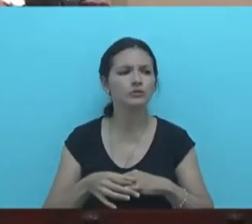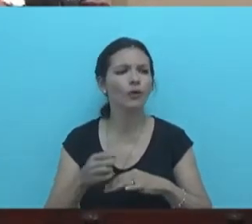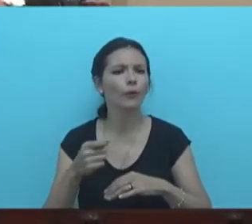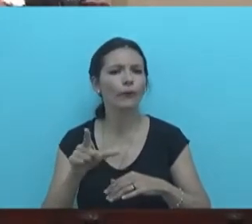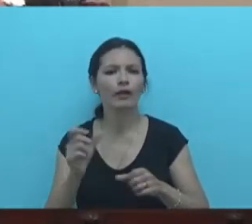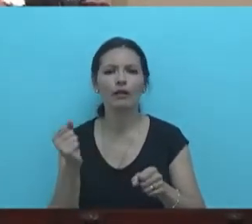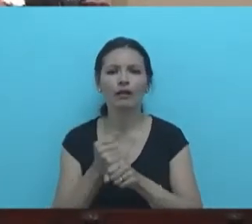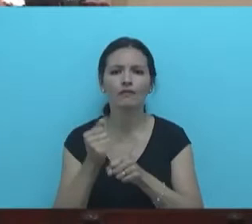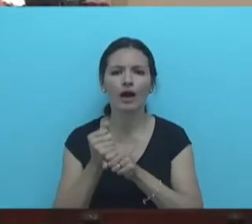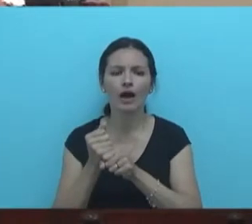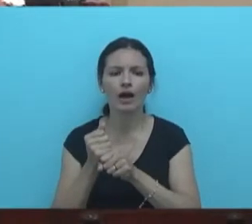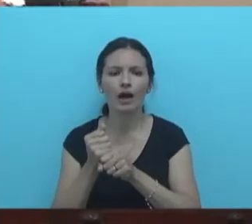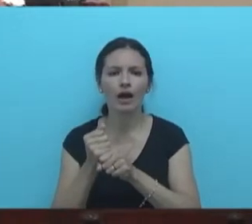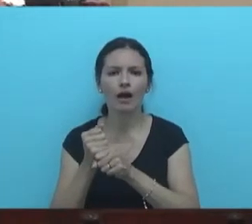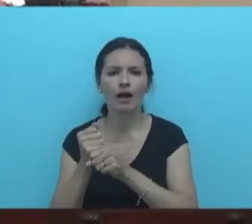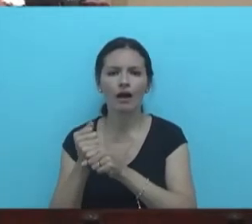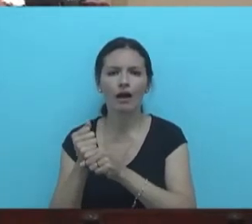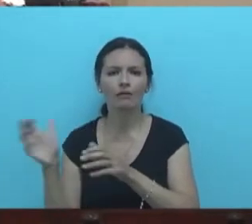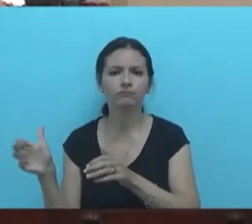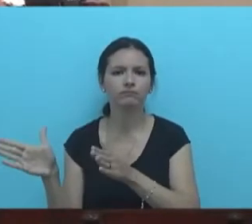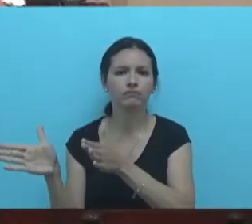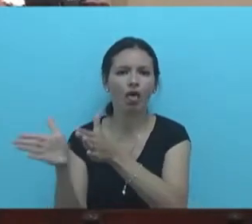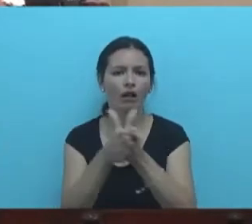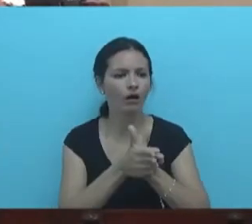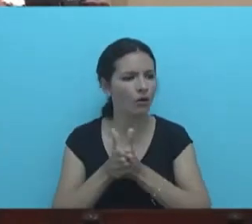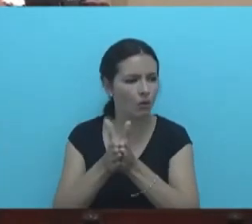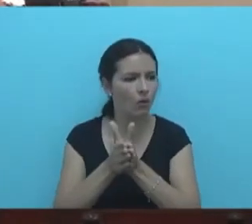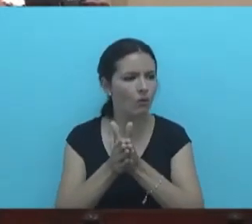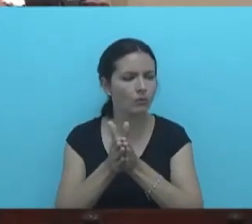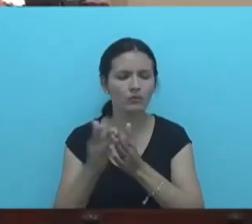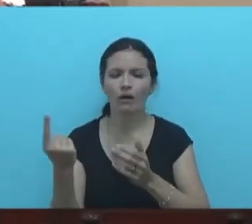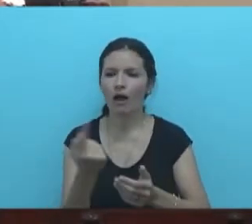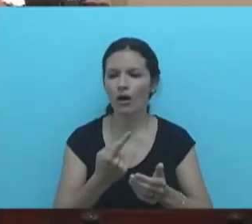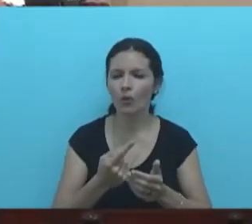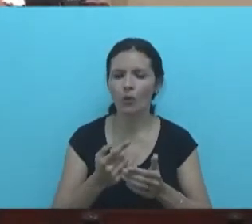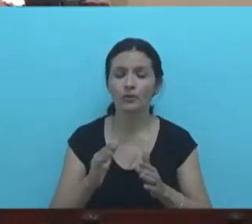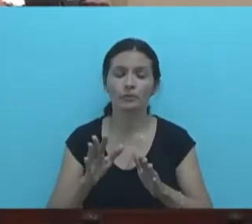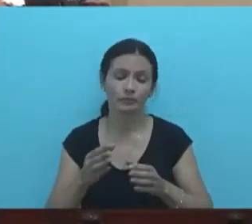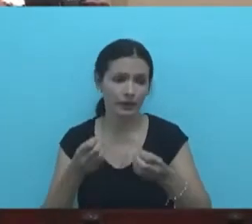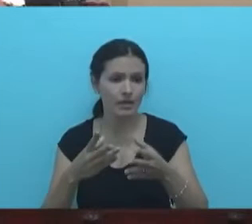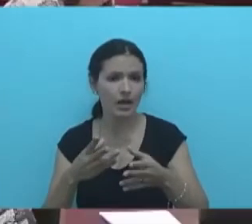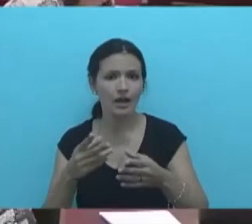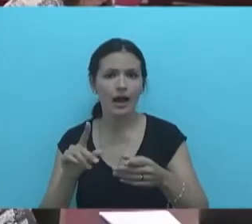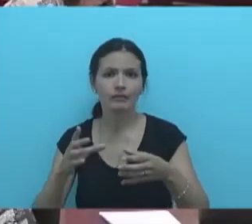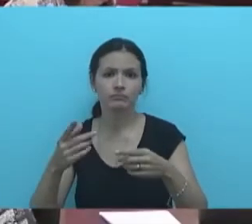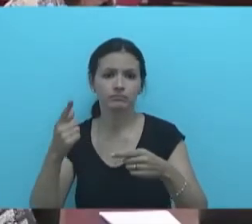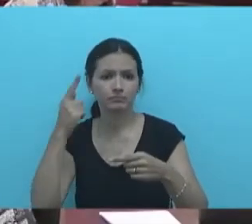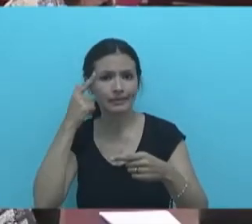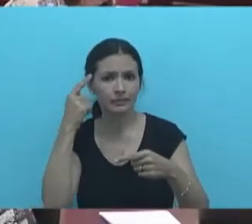más allá de las diferencias políticas que son propias de este ámbito,